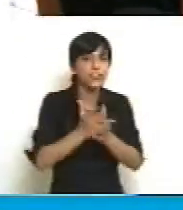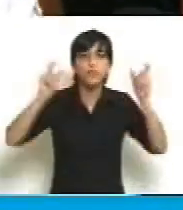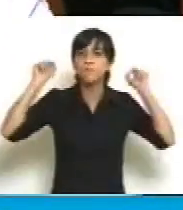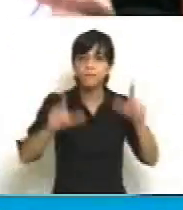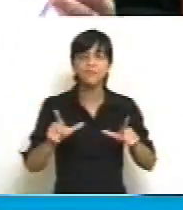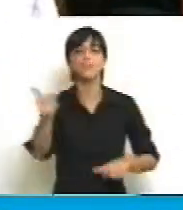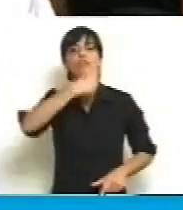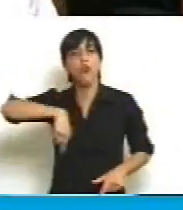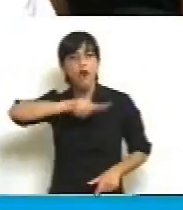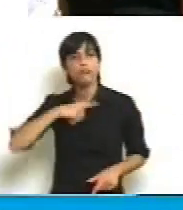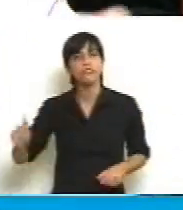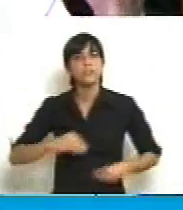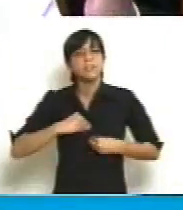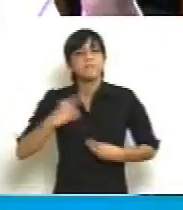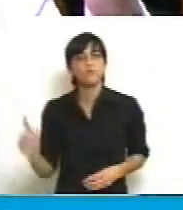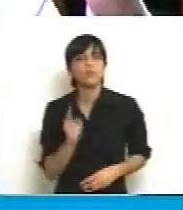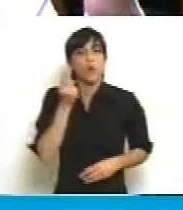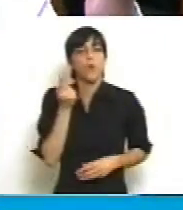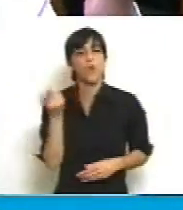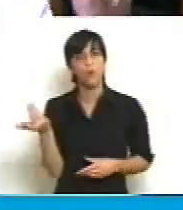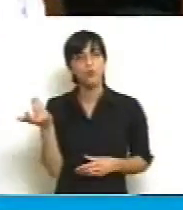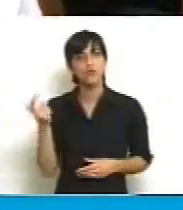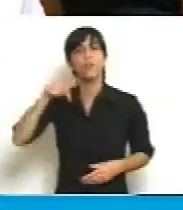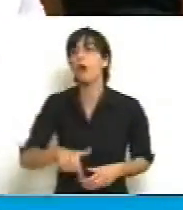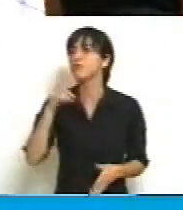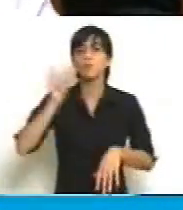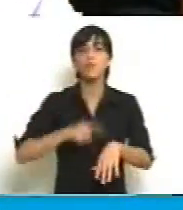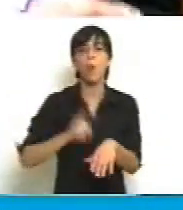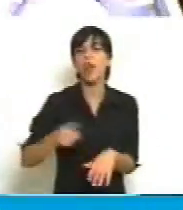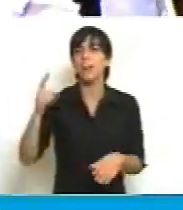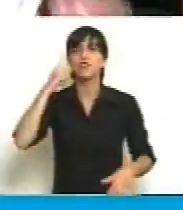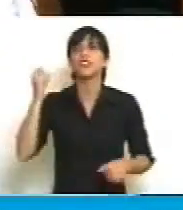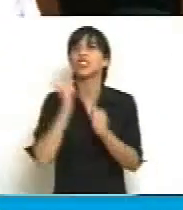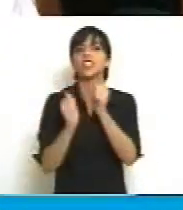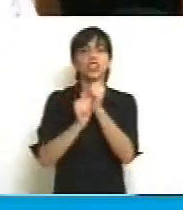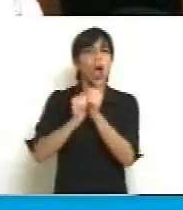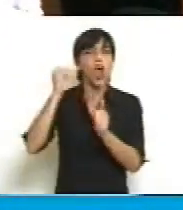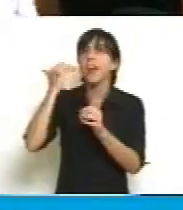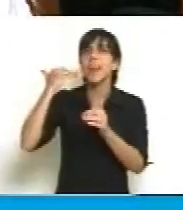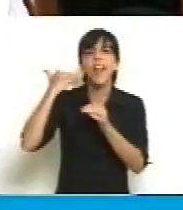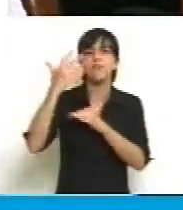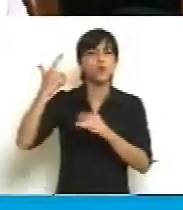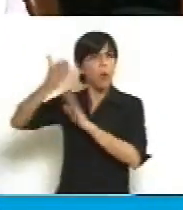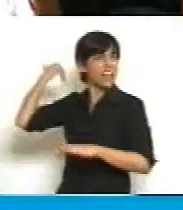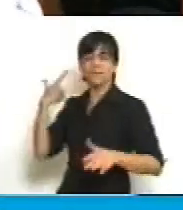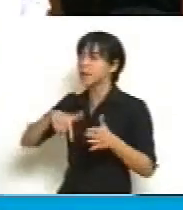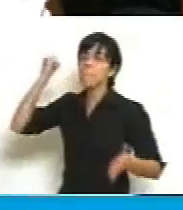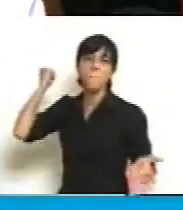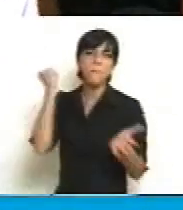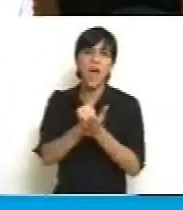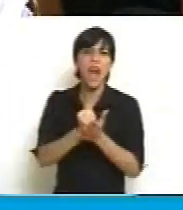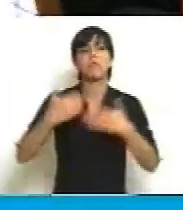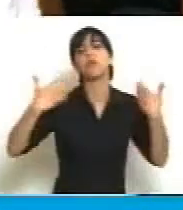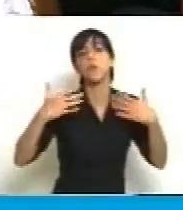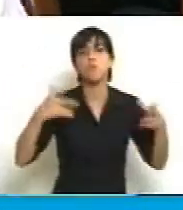absoluto ser parte de este momento histórico y no nos importa el error político de la oposición de